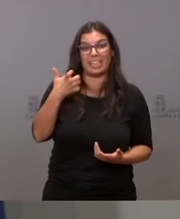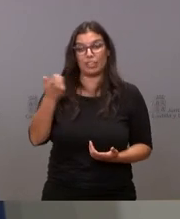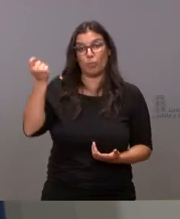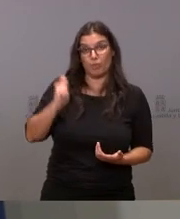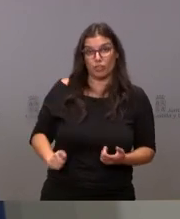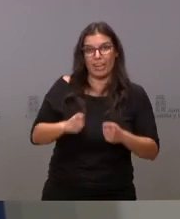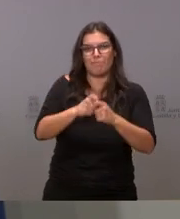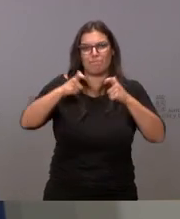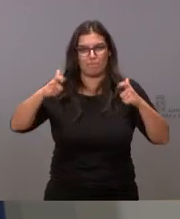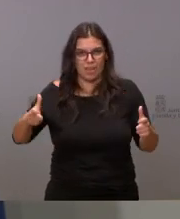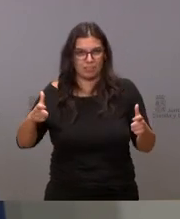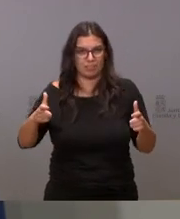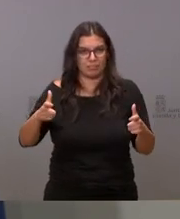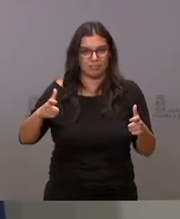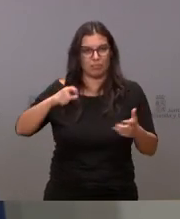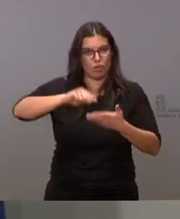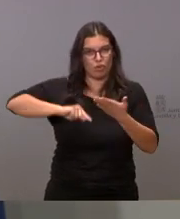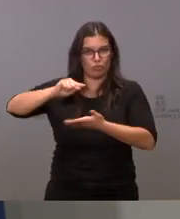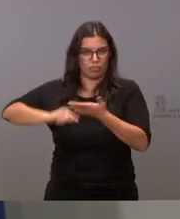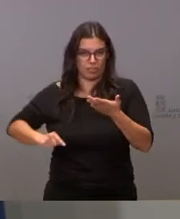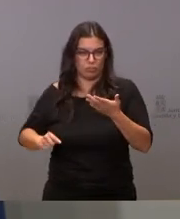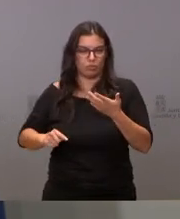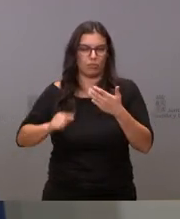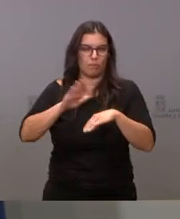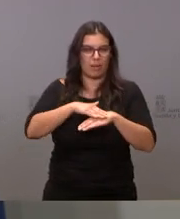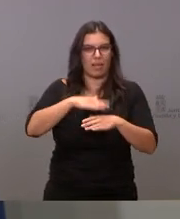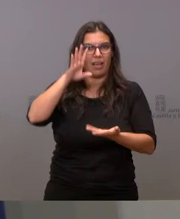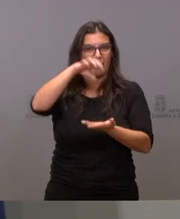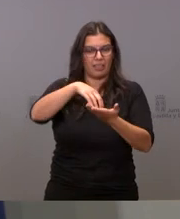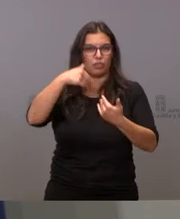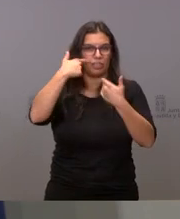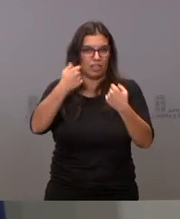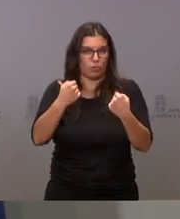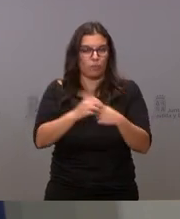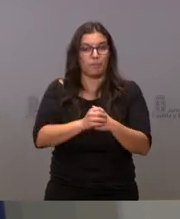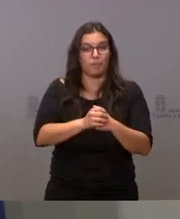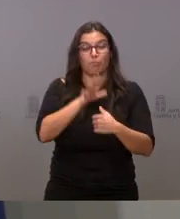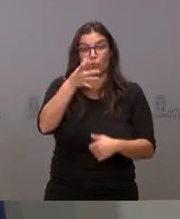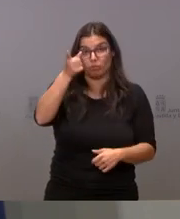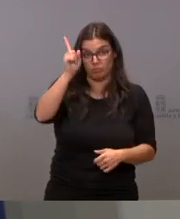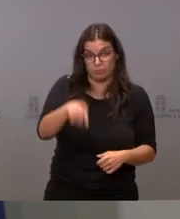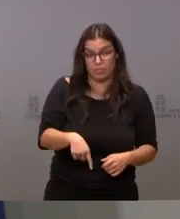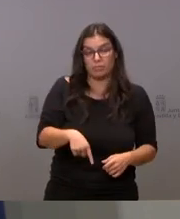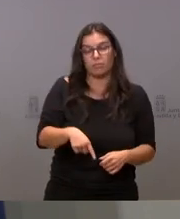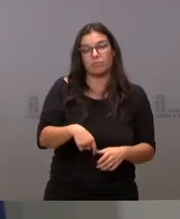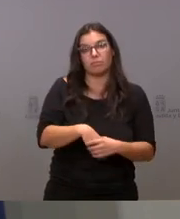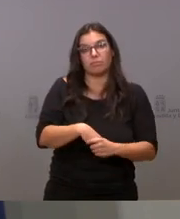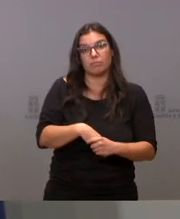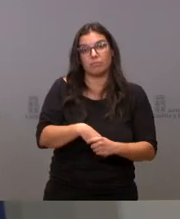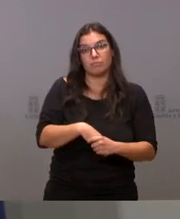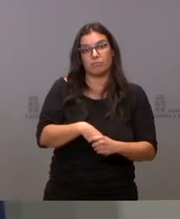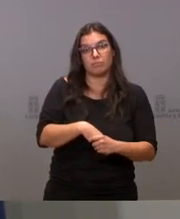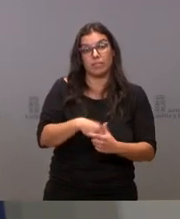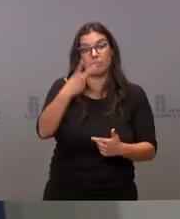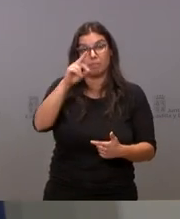el personal que trabaja en nuestra atención primaria y por eso vamos a alcanzar y a superar